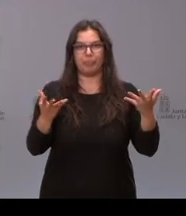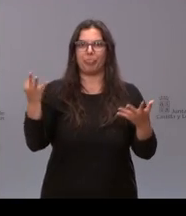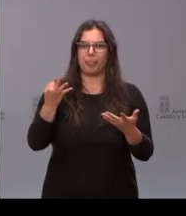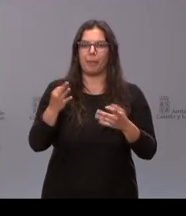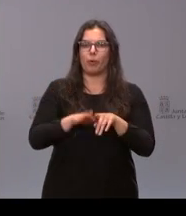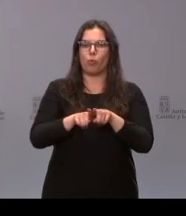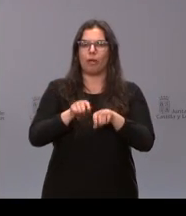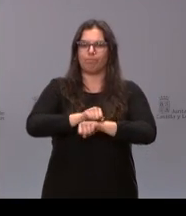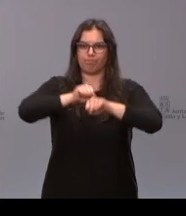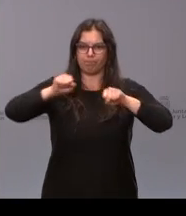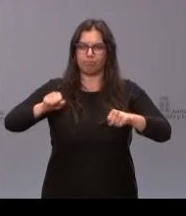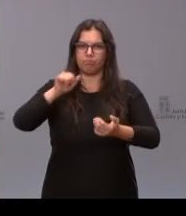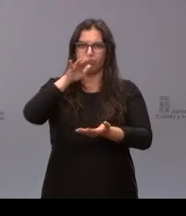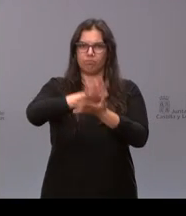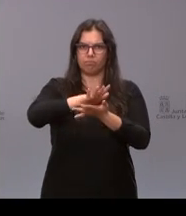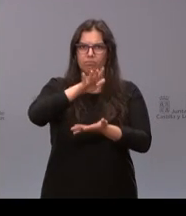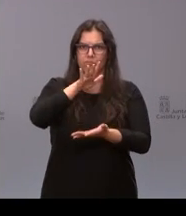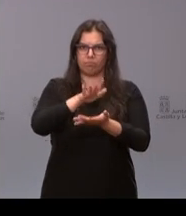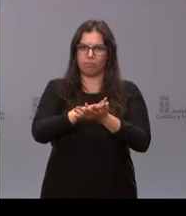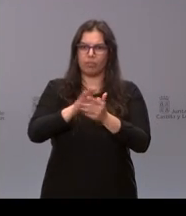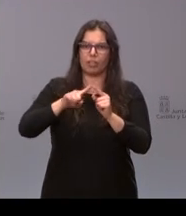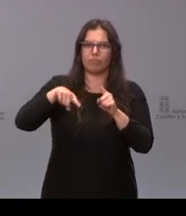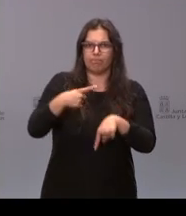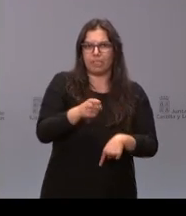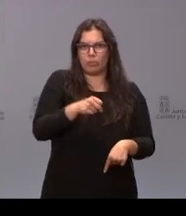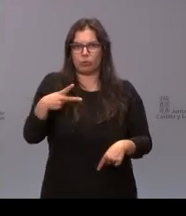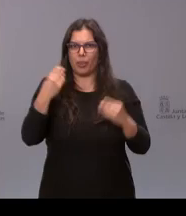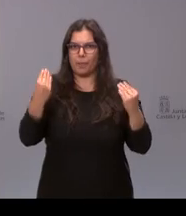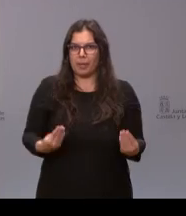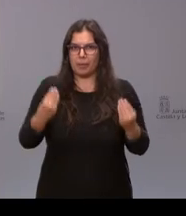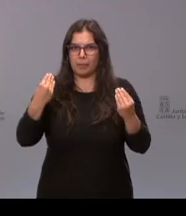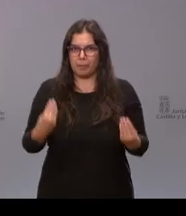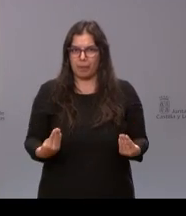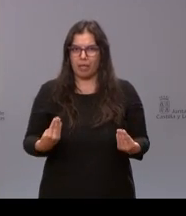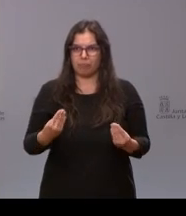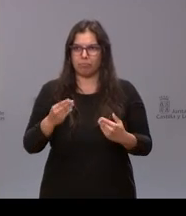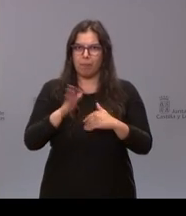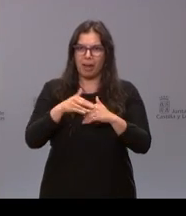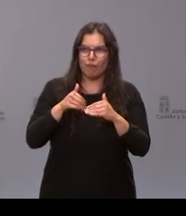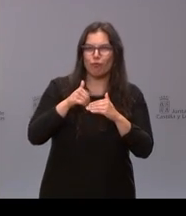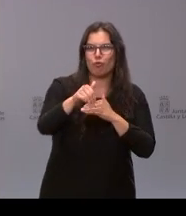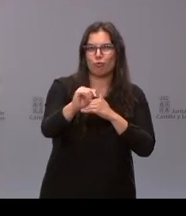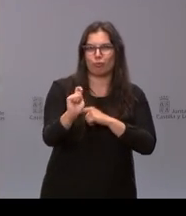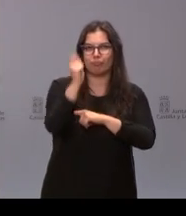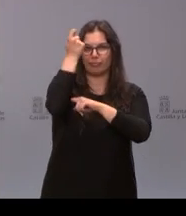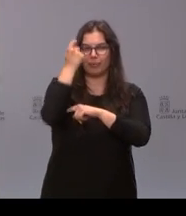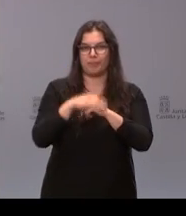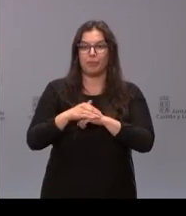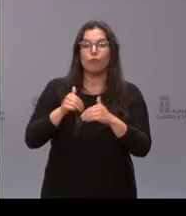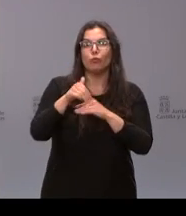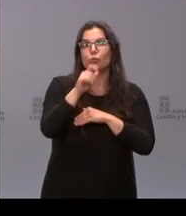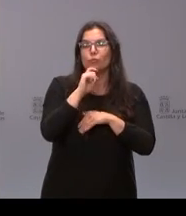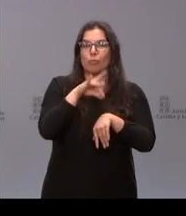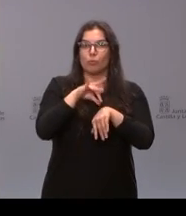serena una madurez serena y fructífera cargada de porvenir el porvenir de una nueva medicina